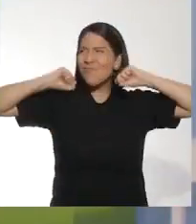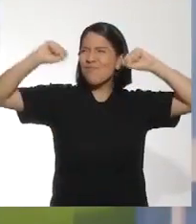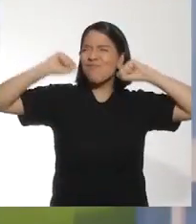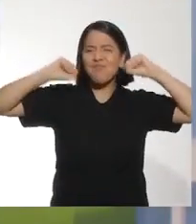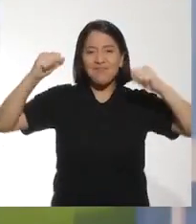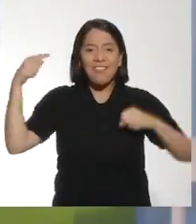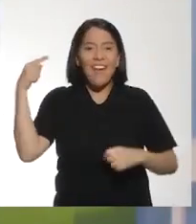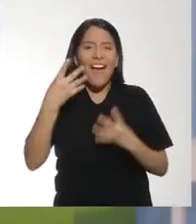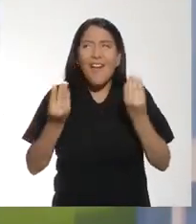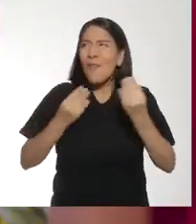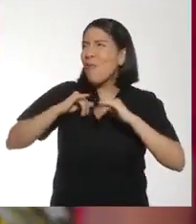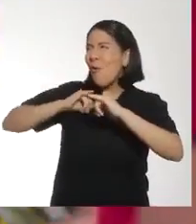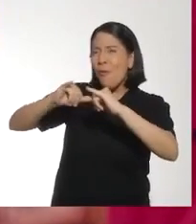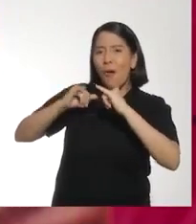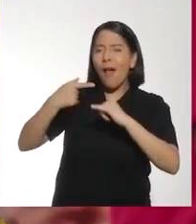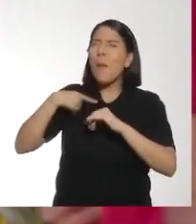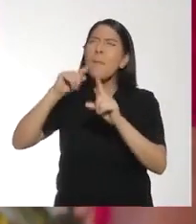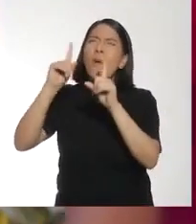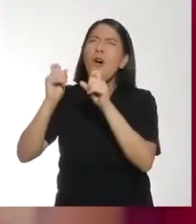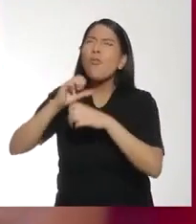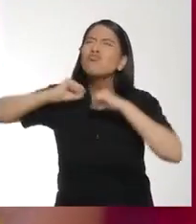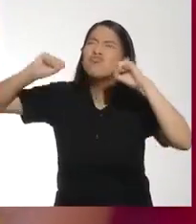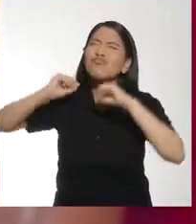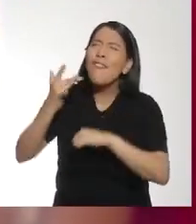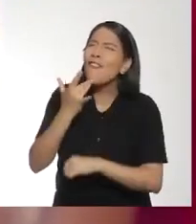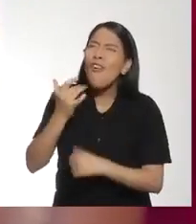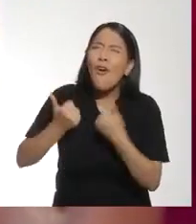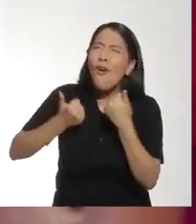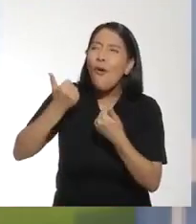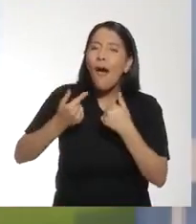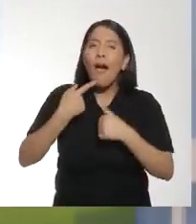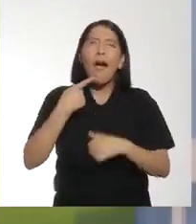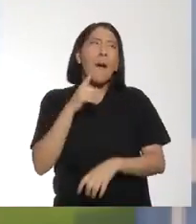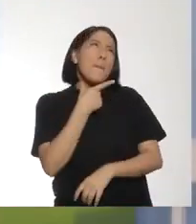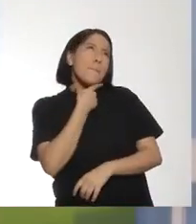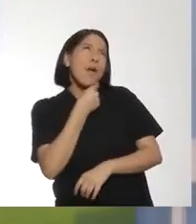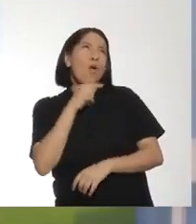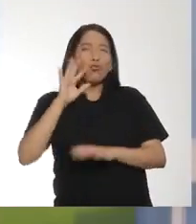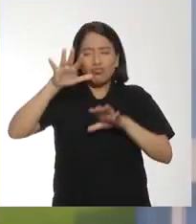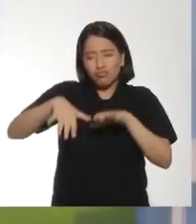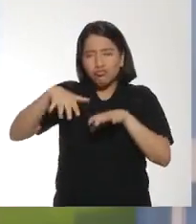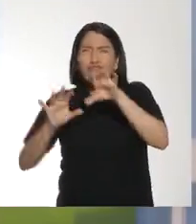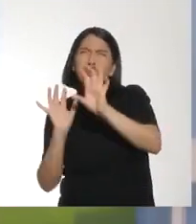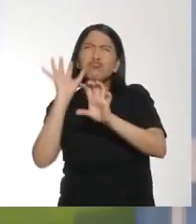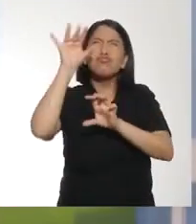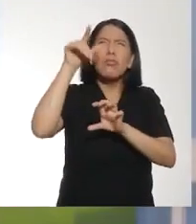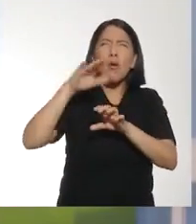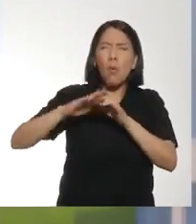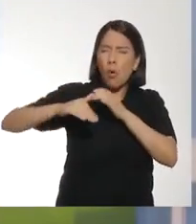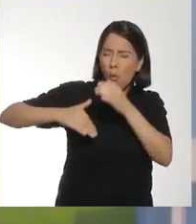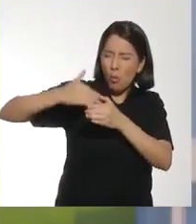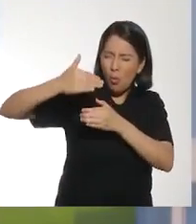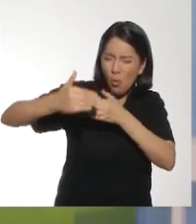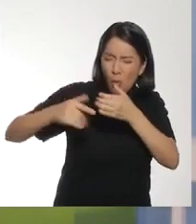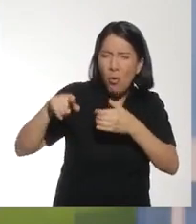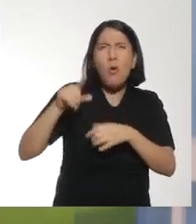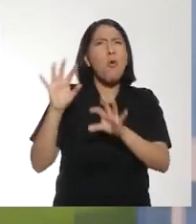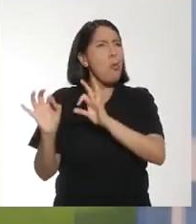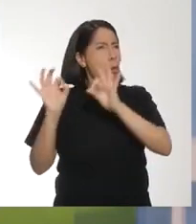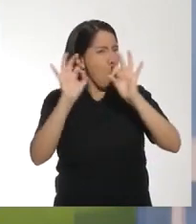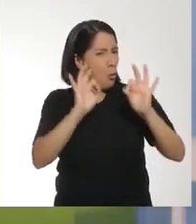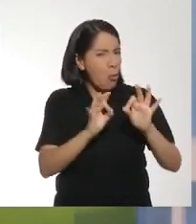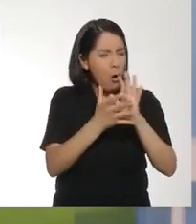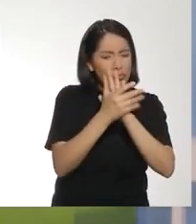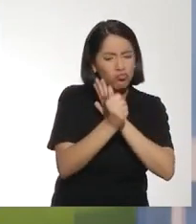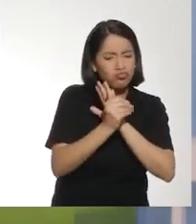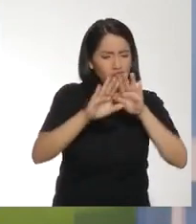Yo también quiero hacer muchos ejercicios. Al igual que yo. Cuéntame, ¿cuál es tu deporte favorito? Bueno, a mí me gusta mucho el baloncesto. Pero con el tiempo, me he